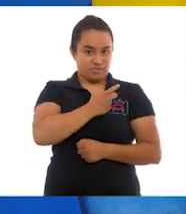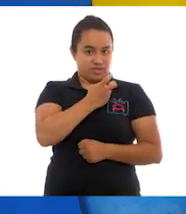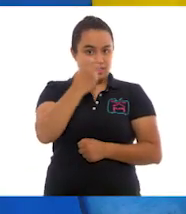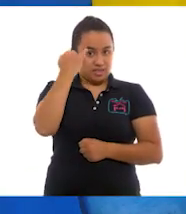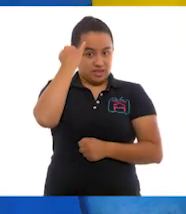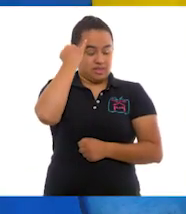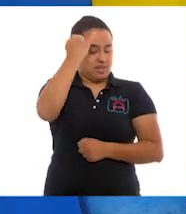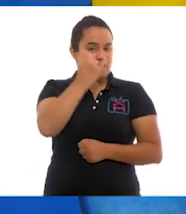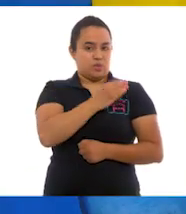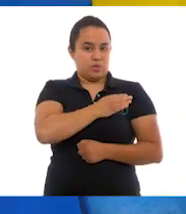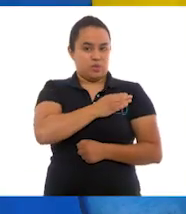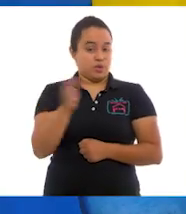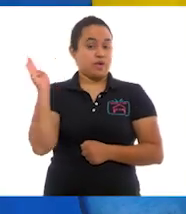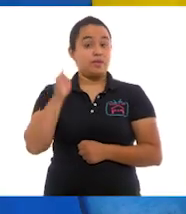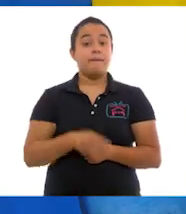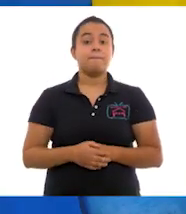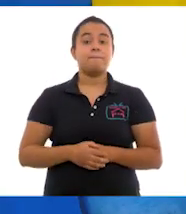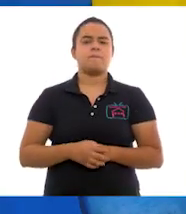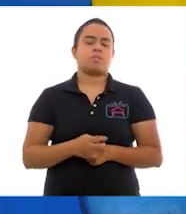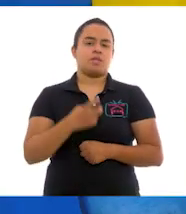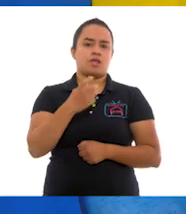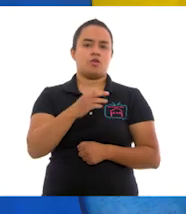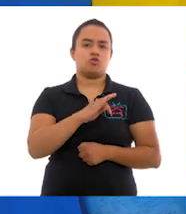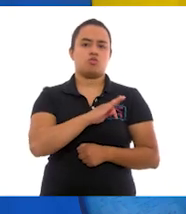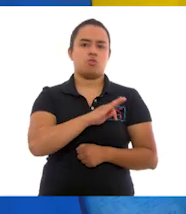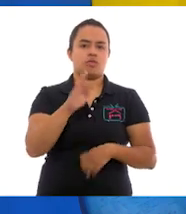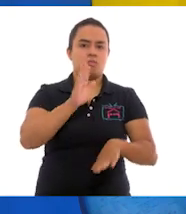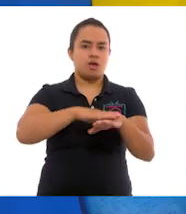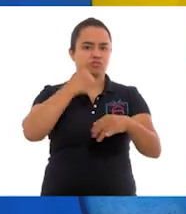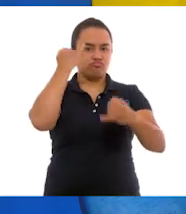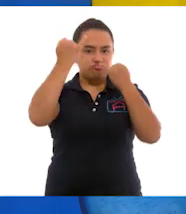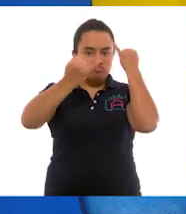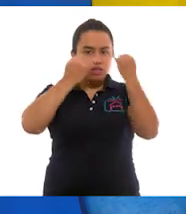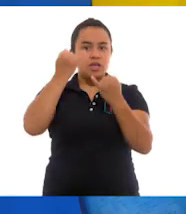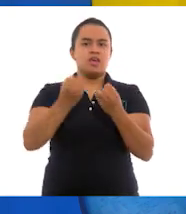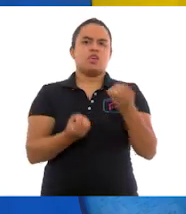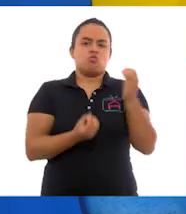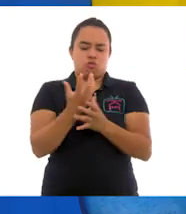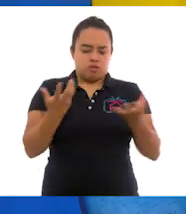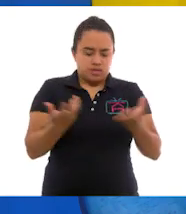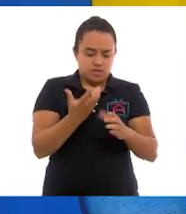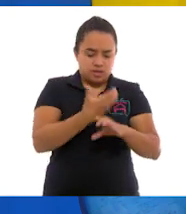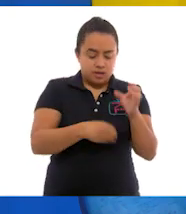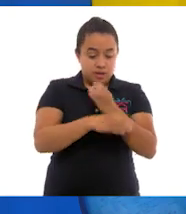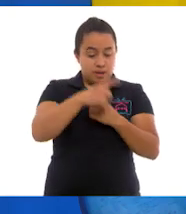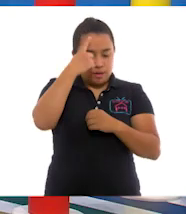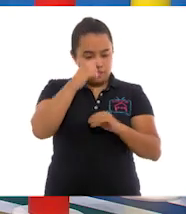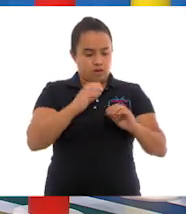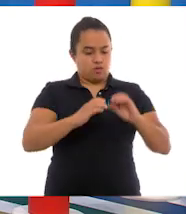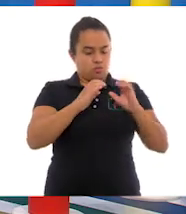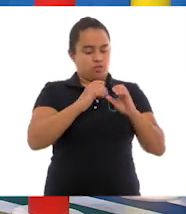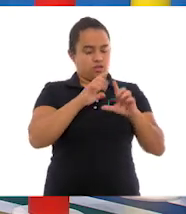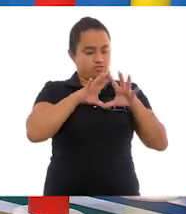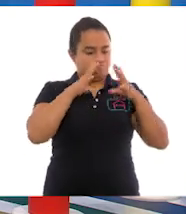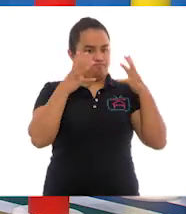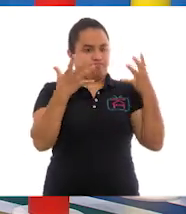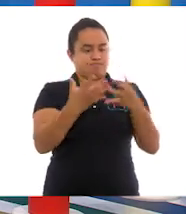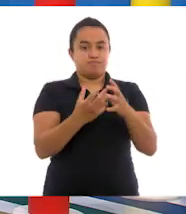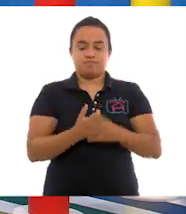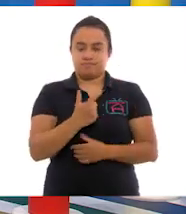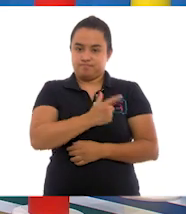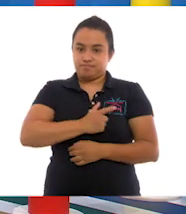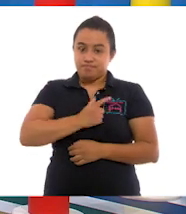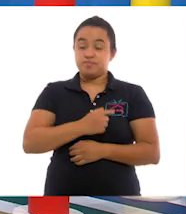Es una muy buena idea, maestra. Y así podemos tener más ideas y emprender nuevas acciones para cuidar el planeta. Me gusta. Muy bien.